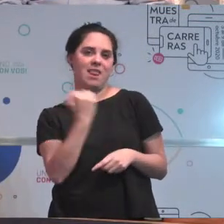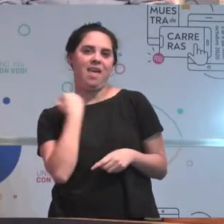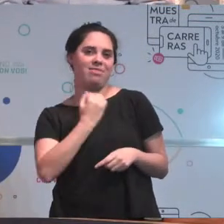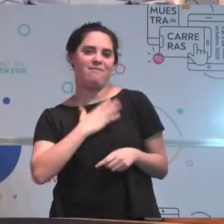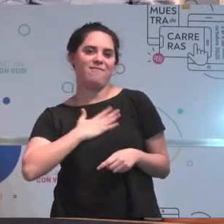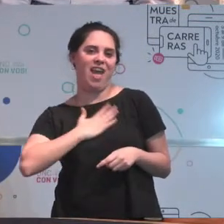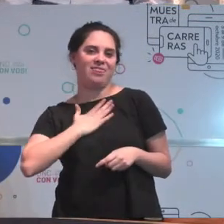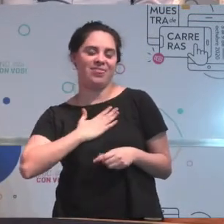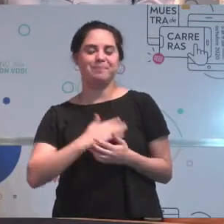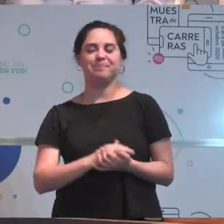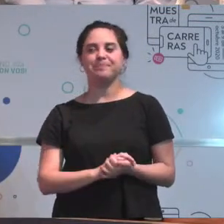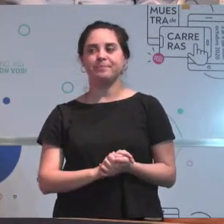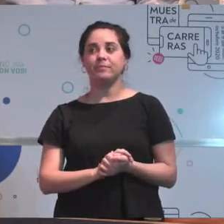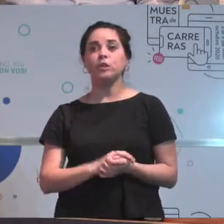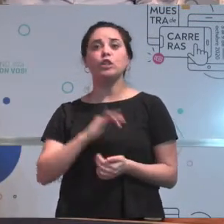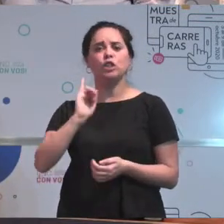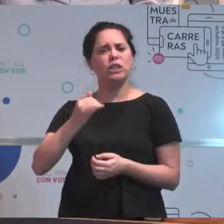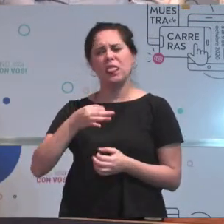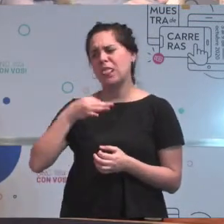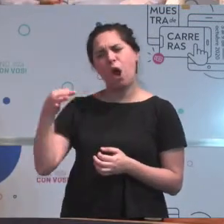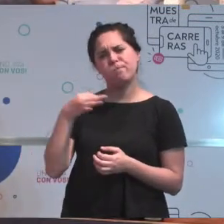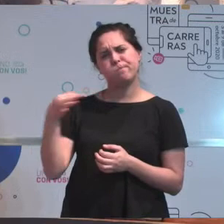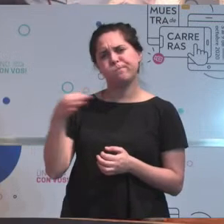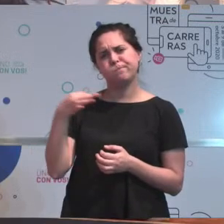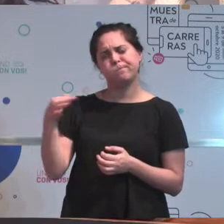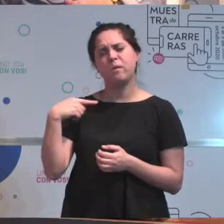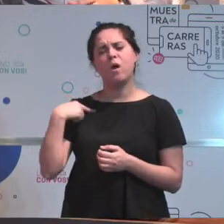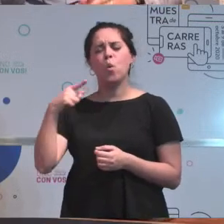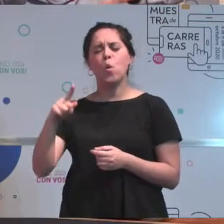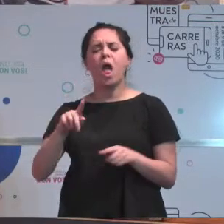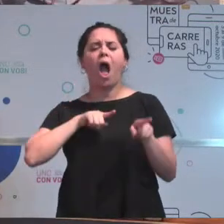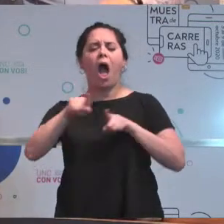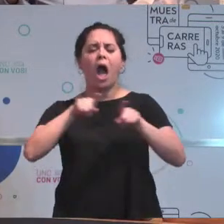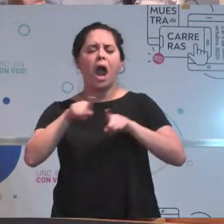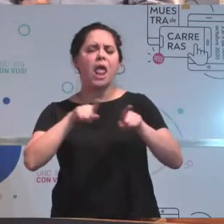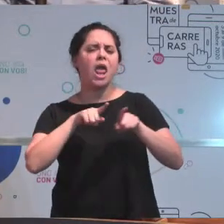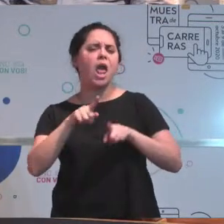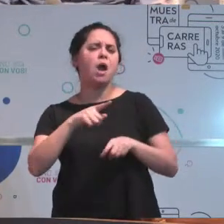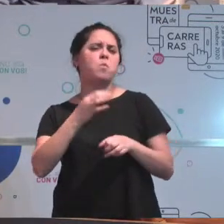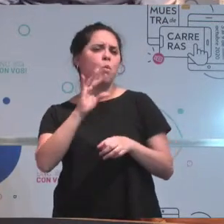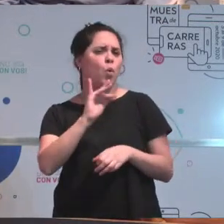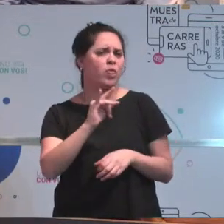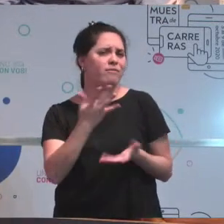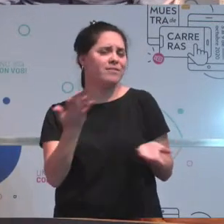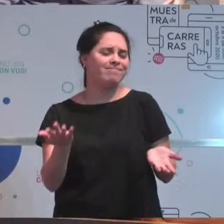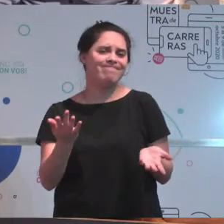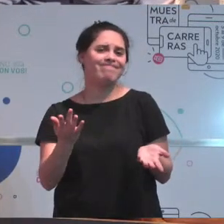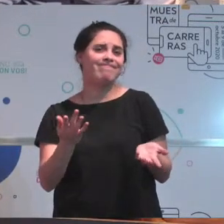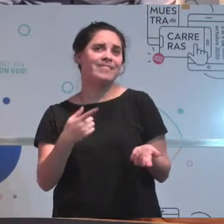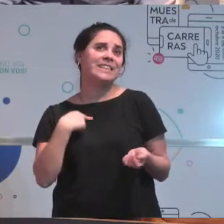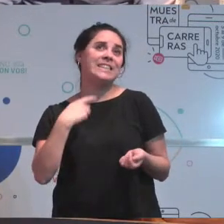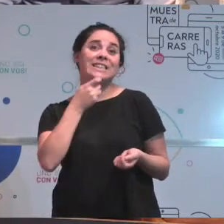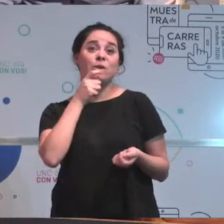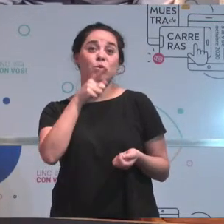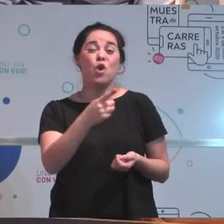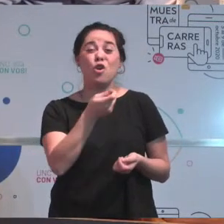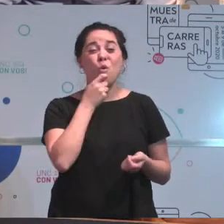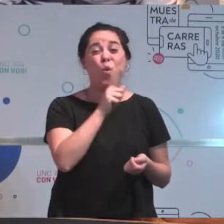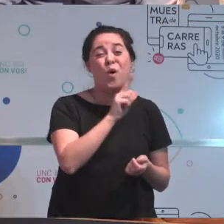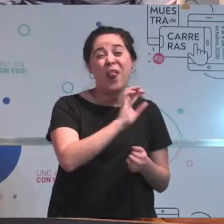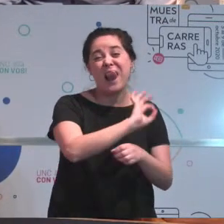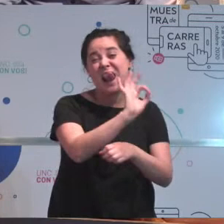Tal cual, yo creo que es una carrera que se pone muy difícil si no te gusta. Si directamente no te gusta nada de la carrera, se te va a hacer muy difícil.